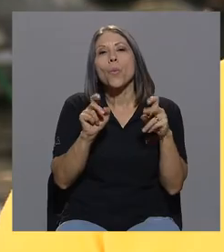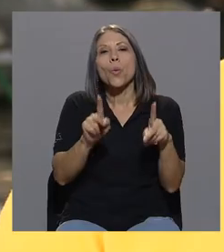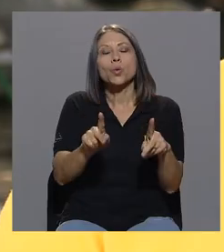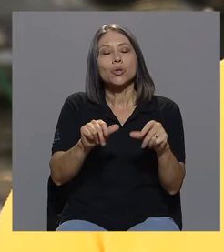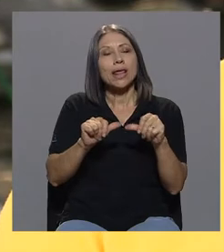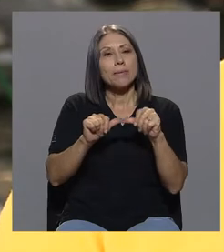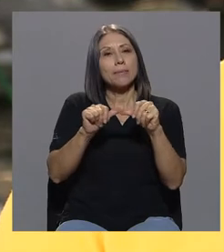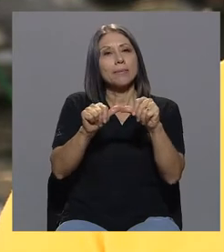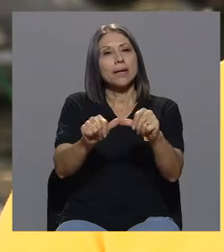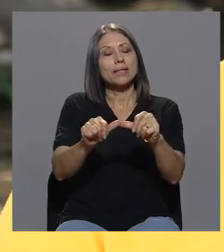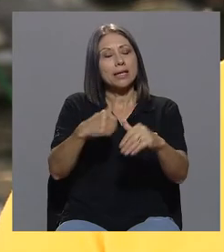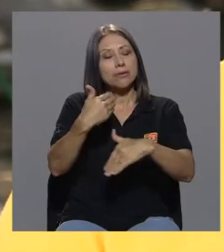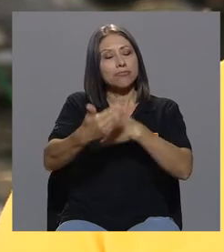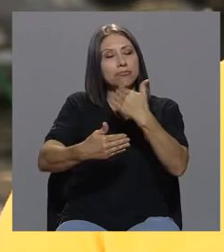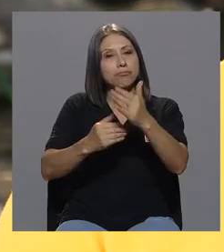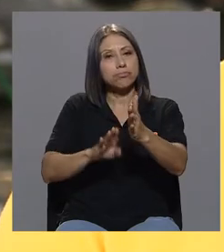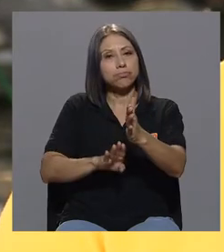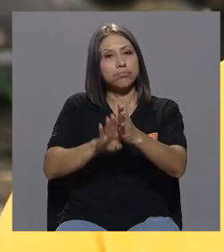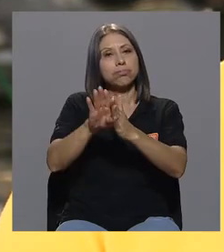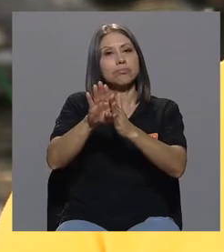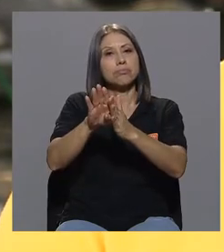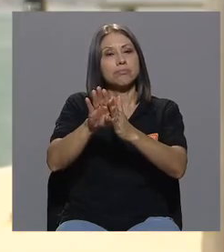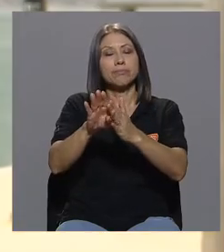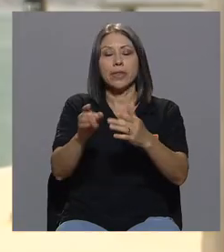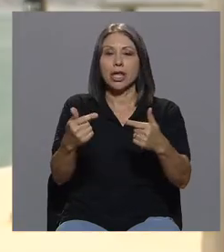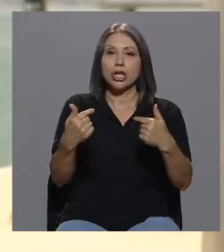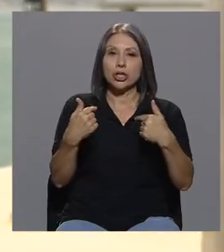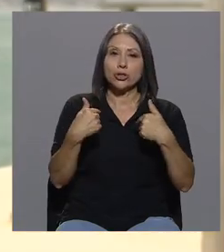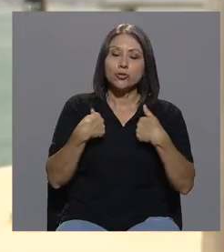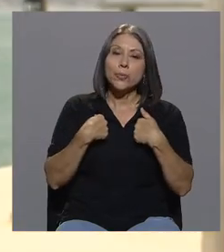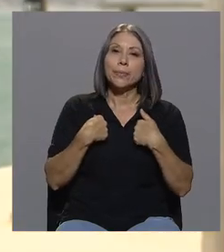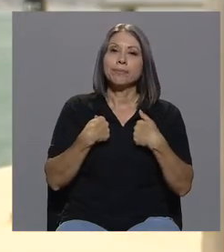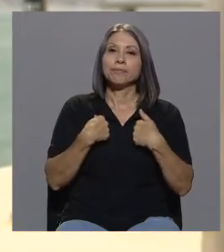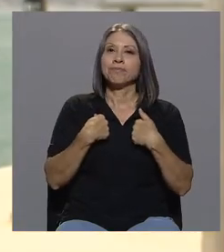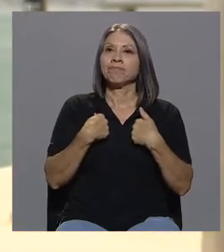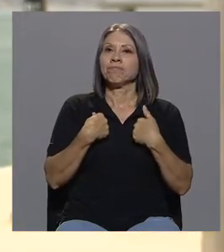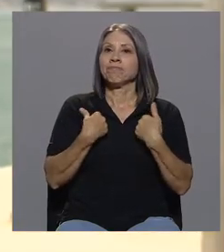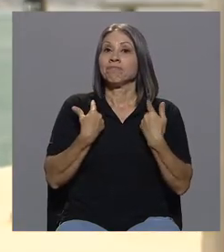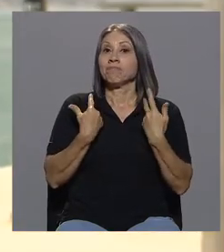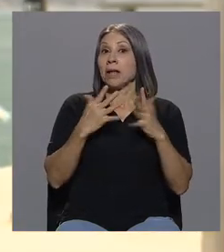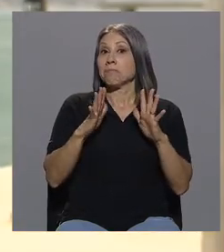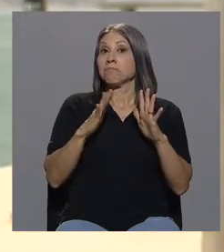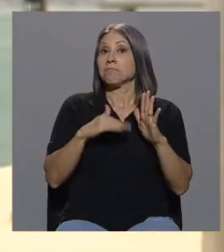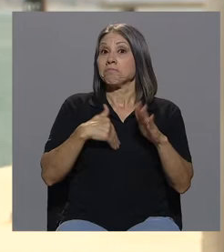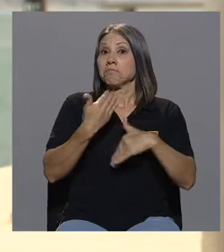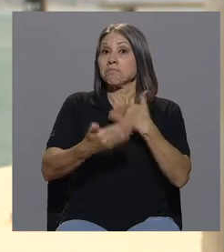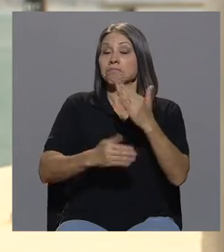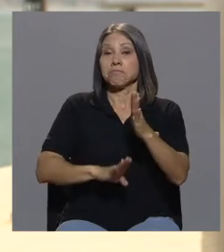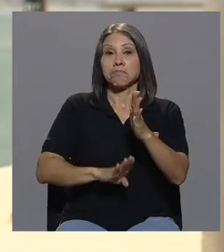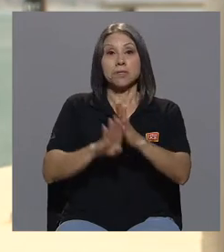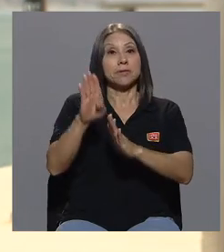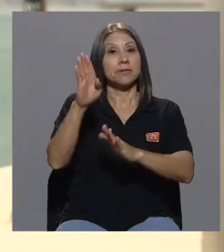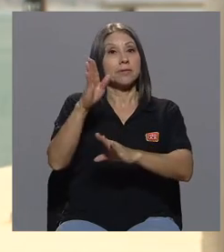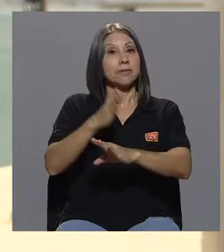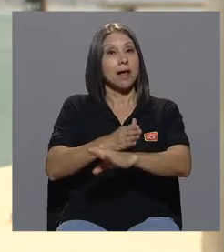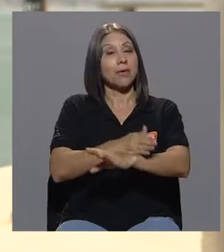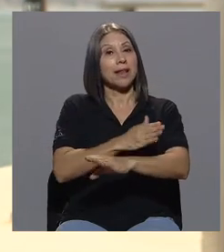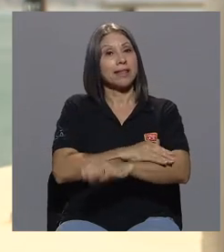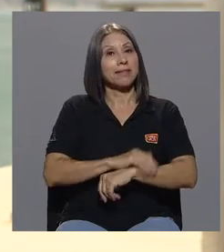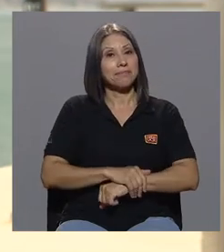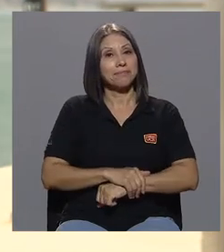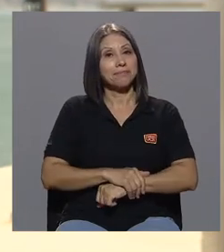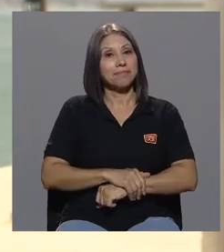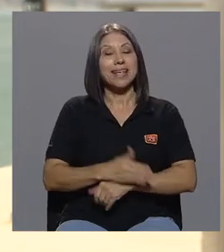entonces este yo salgo salgo adelante y se me da la oportunidad de